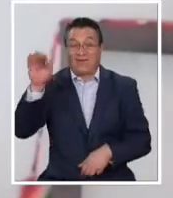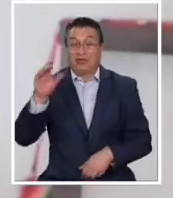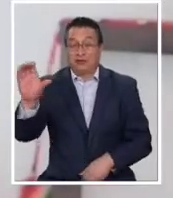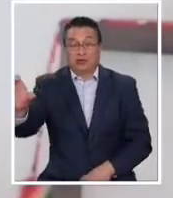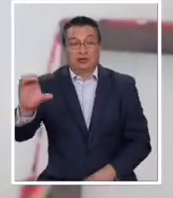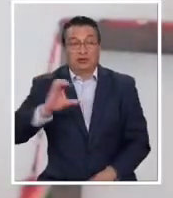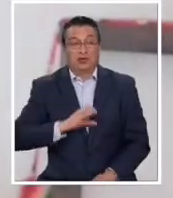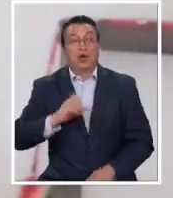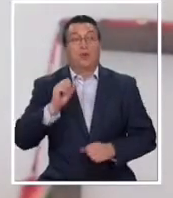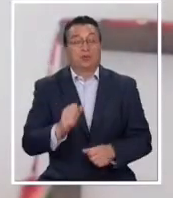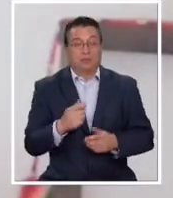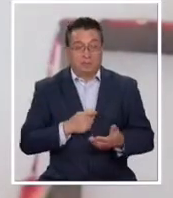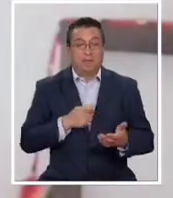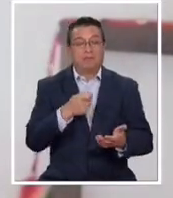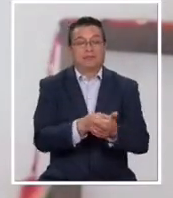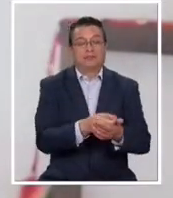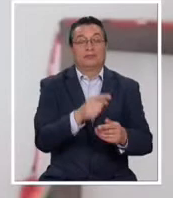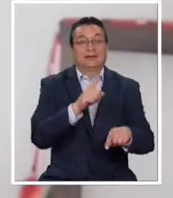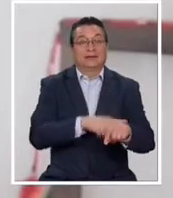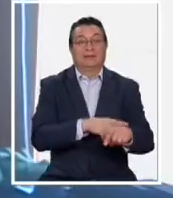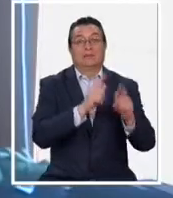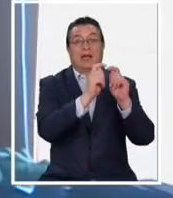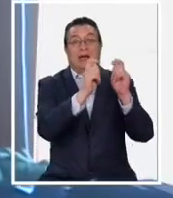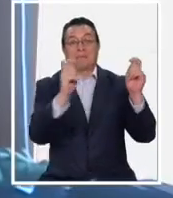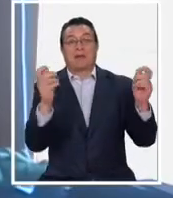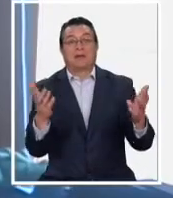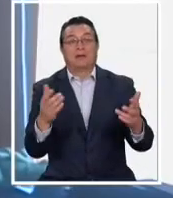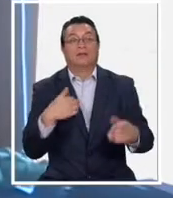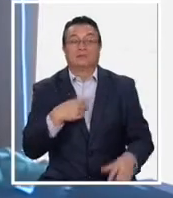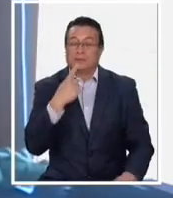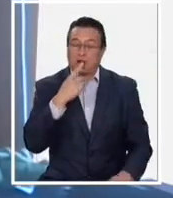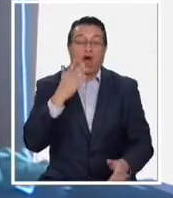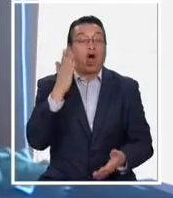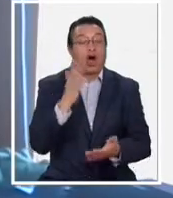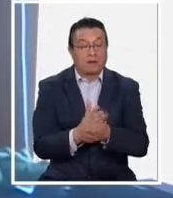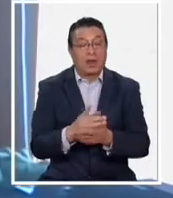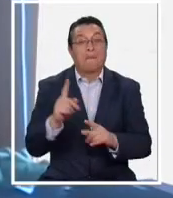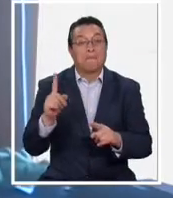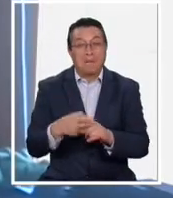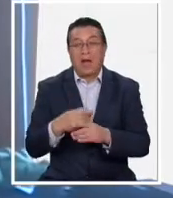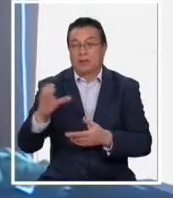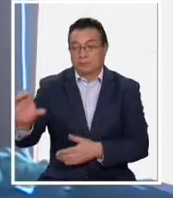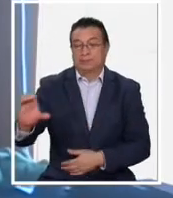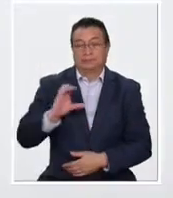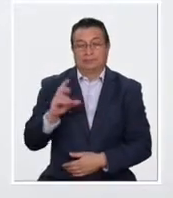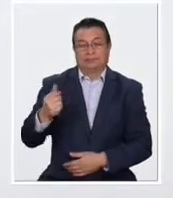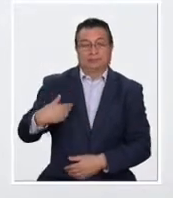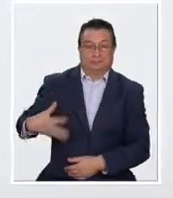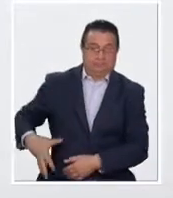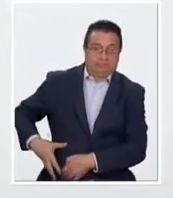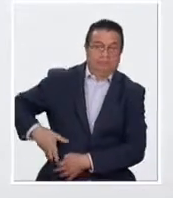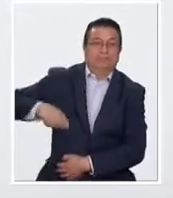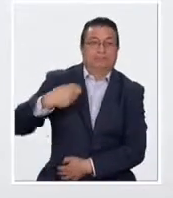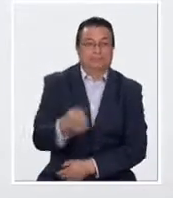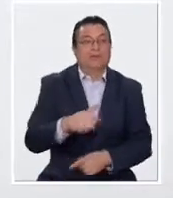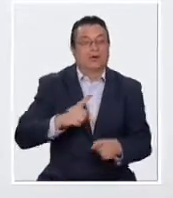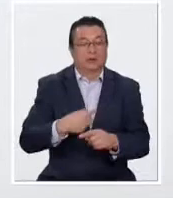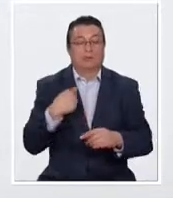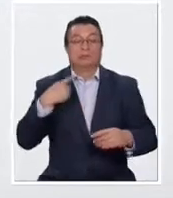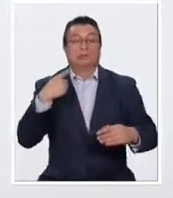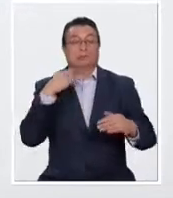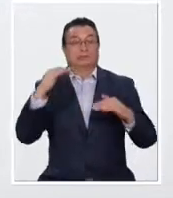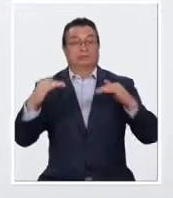para poder solventar este tiempo de campaña. Nos veremos obligados a sacar más recursos de nuestros bolsillos. Nos deja en clara desventaja